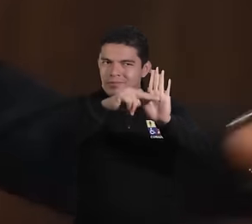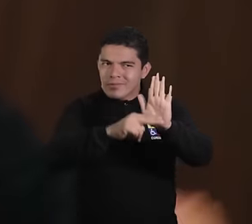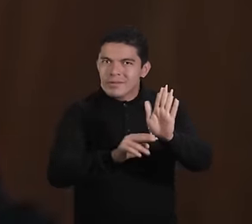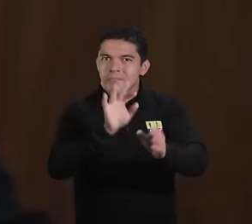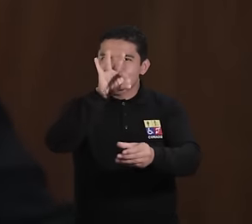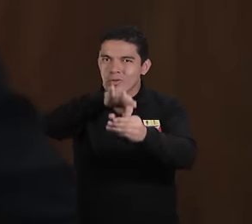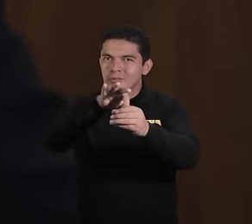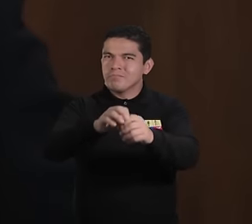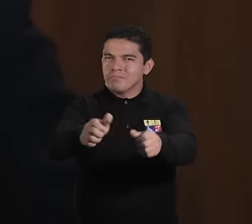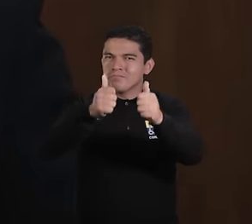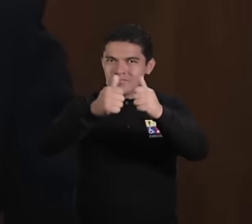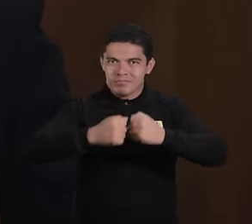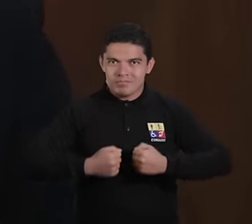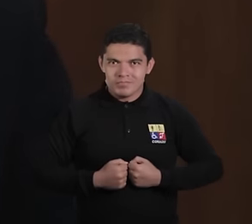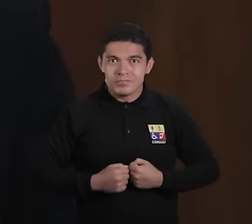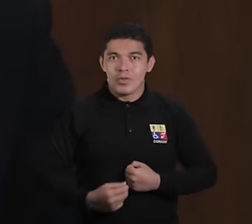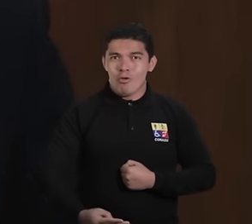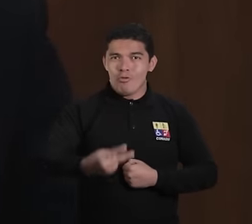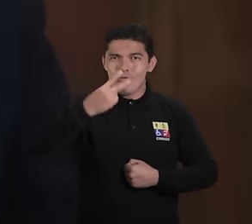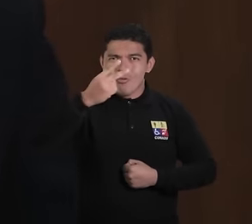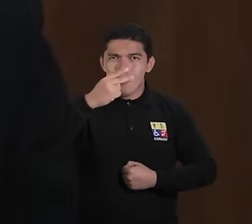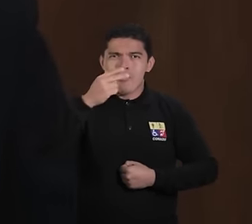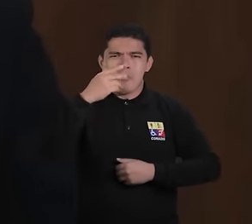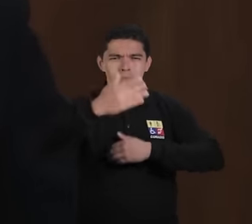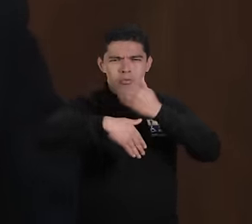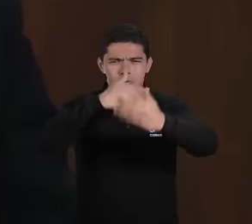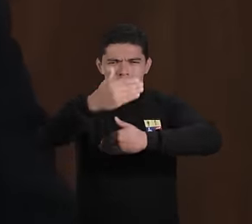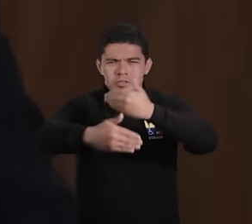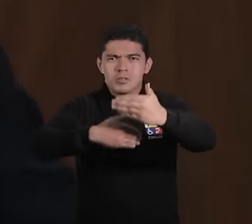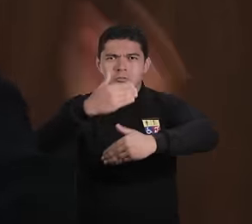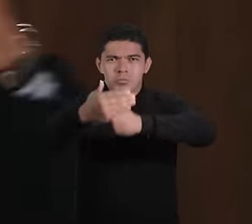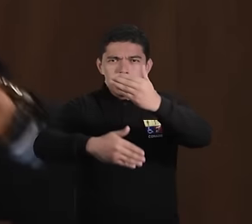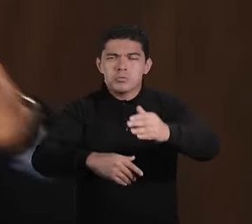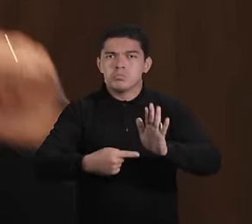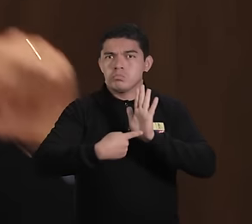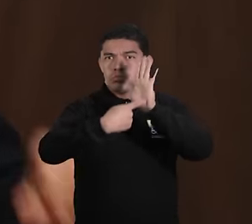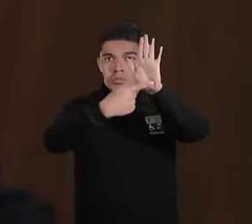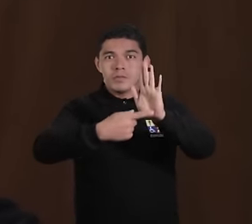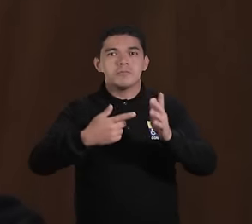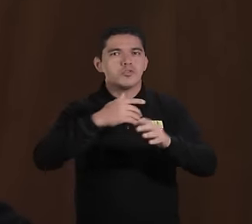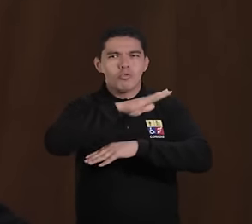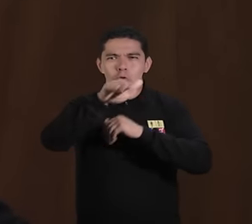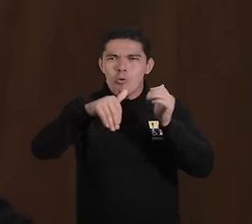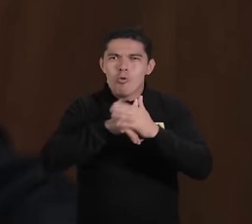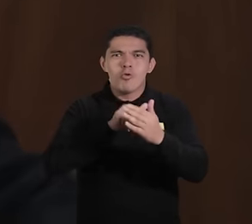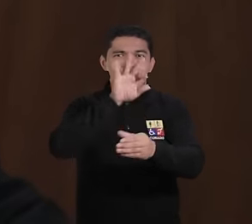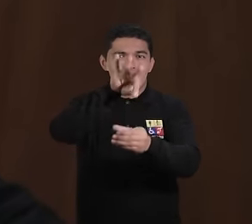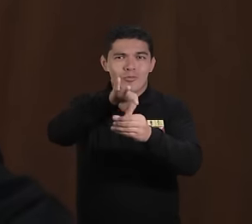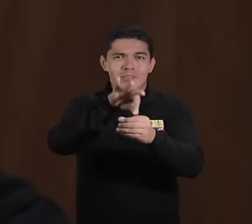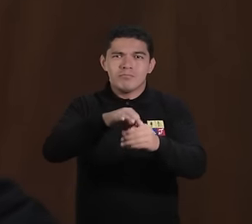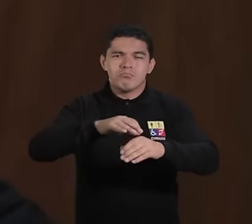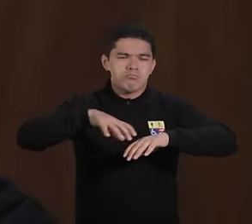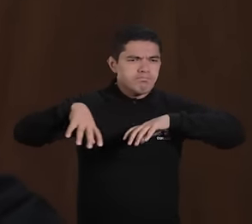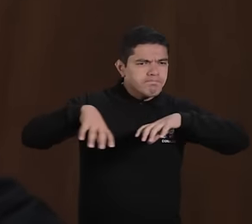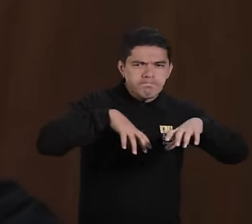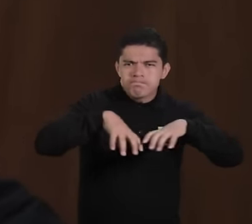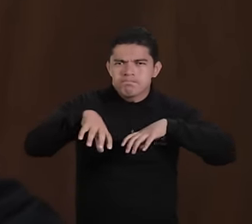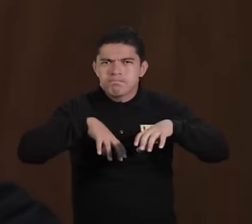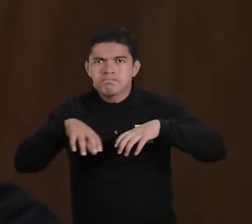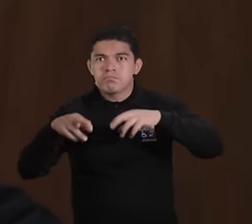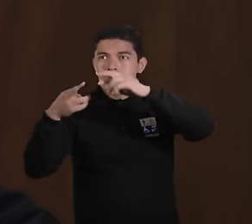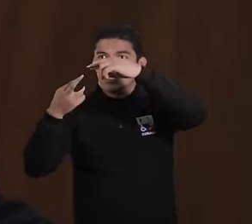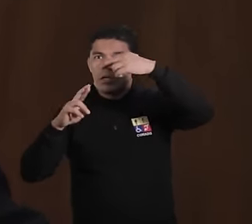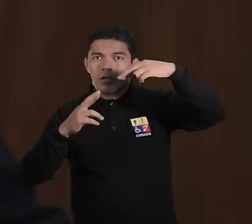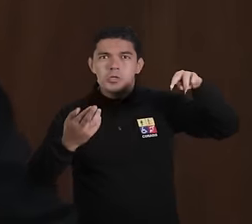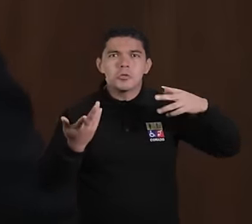sistema electoral ecuatoriano, por dos procesos consecutivos, y hablo del sistema electoral ecuatoriano, ha coordinado a nivel de